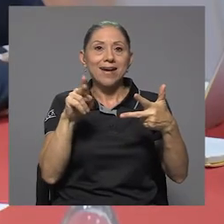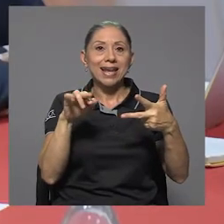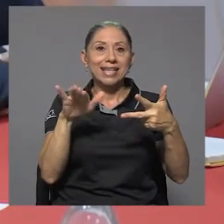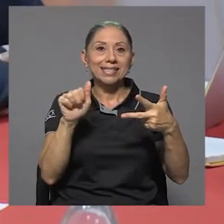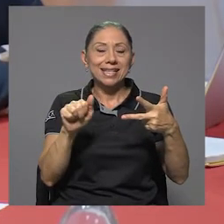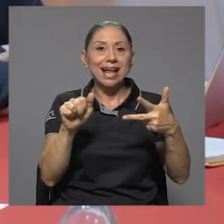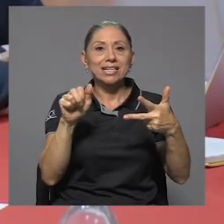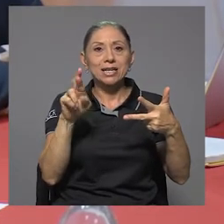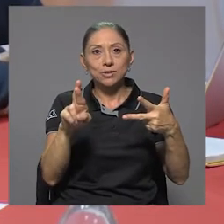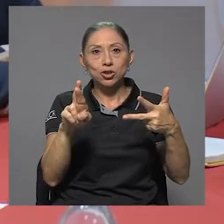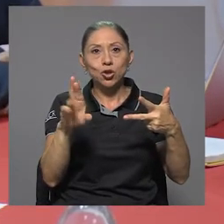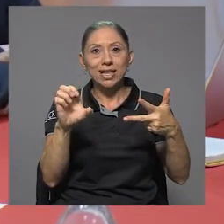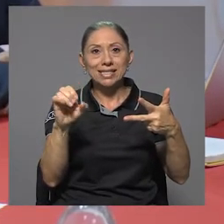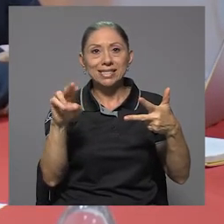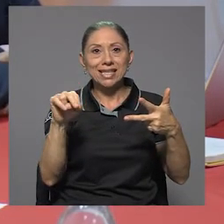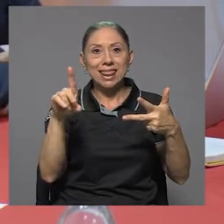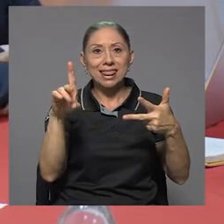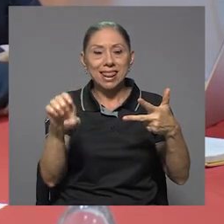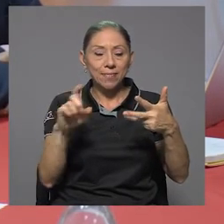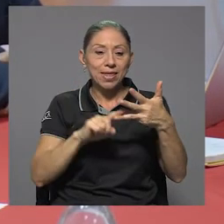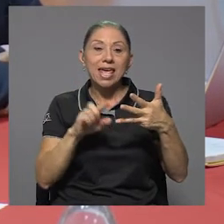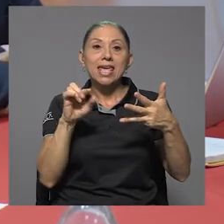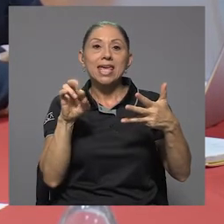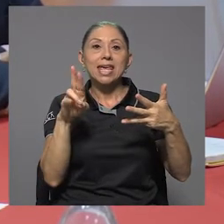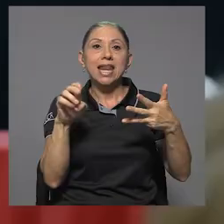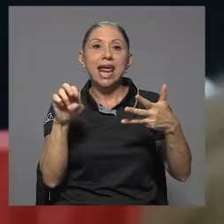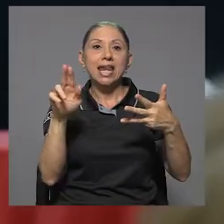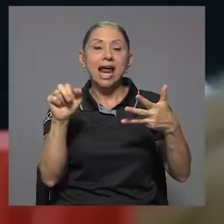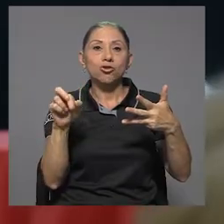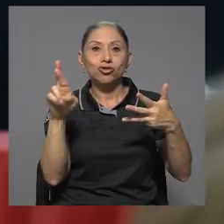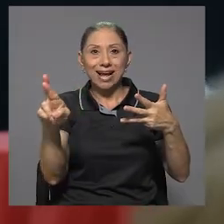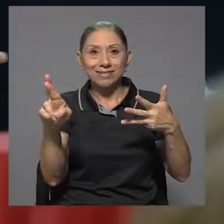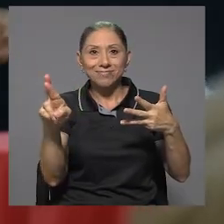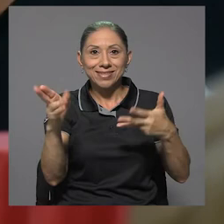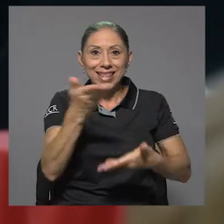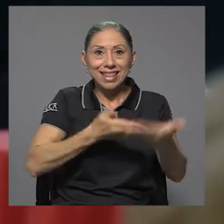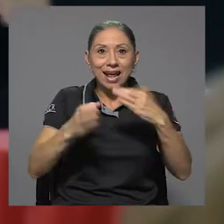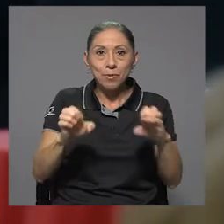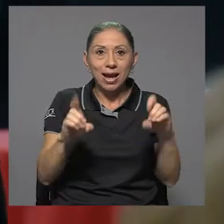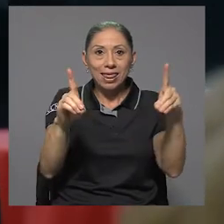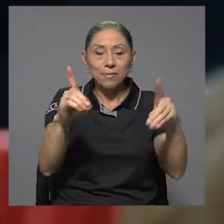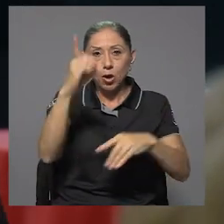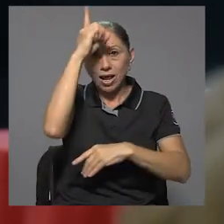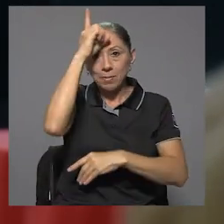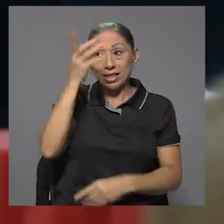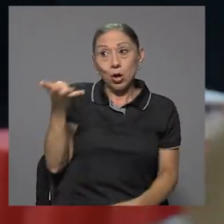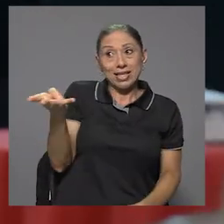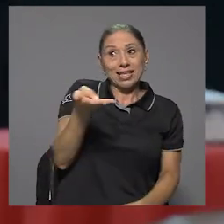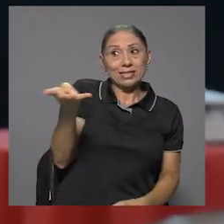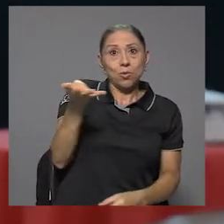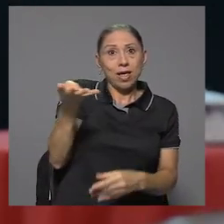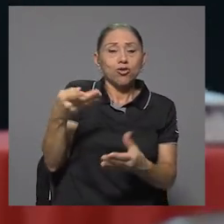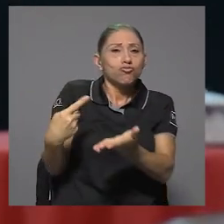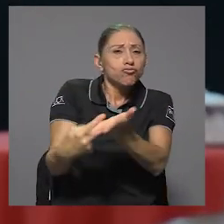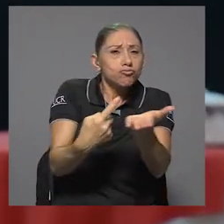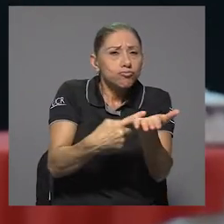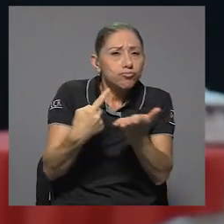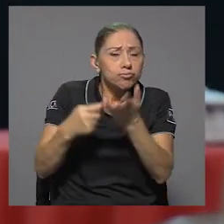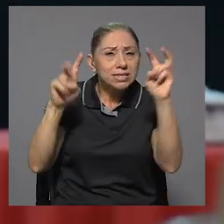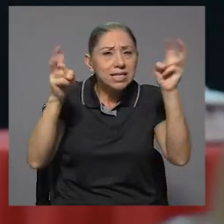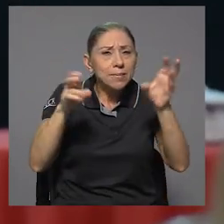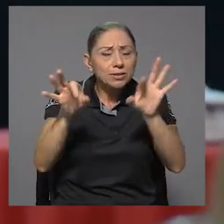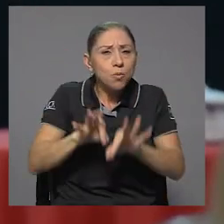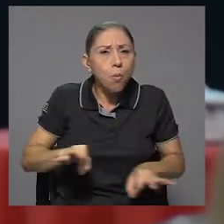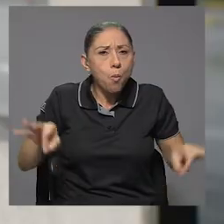y Irena Roussac, de Intercambio Académico de Alemania, desarrollaron temas prioritarios ante los educadores en este